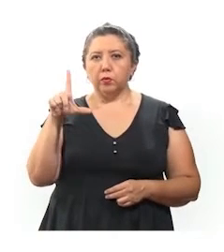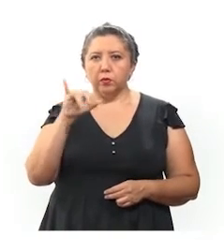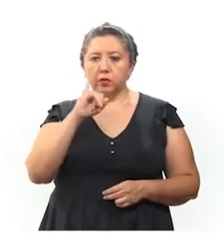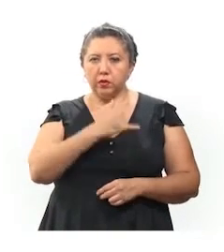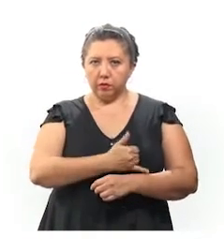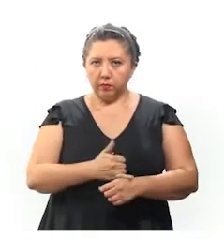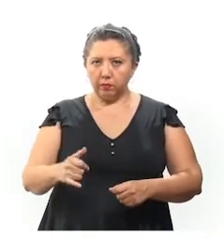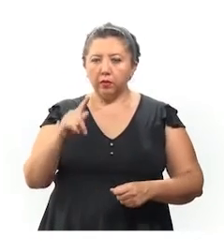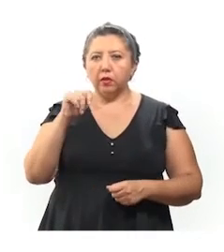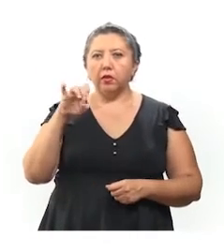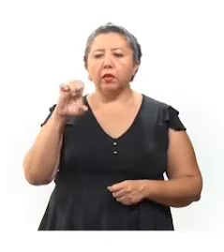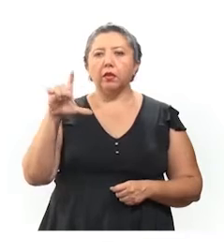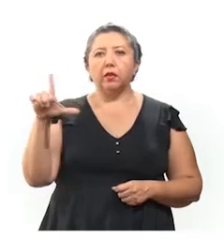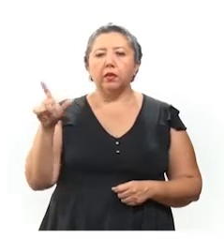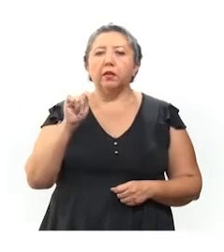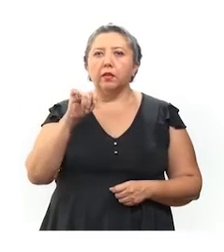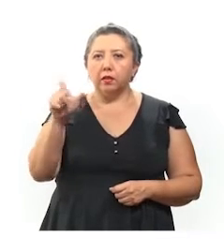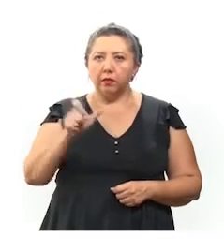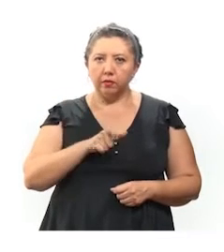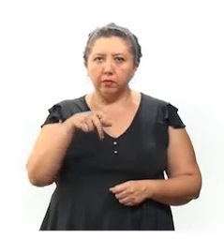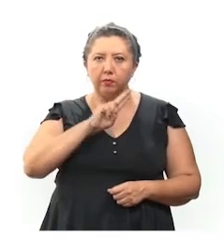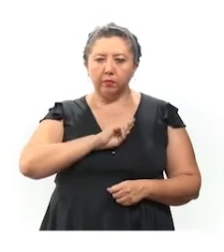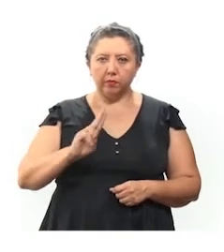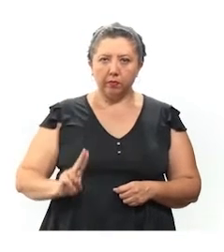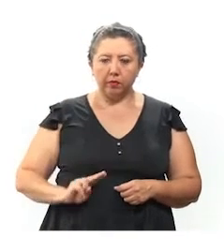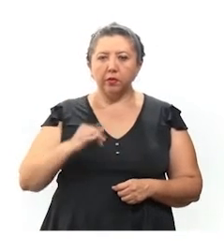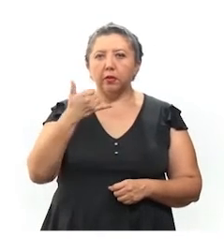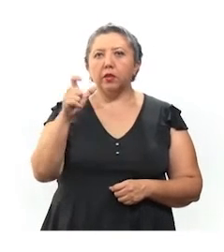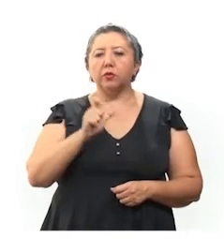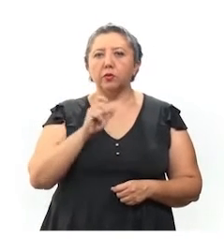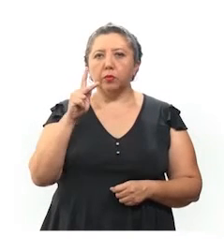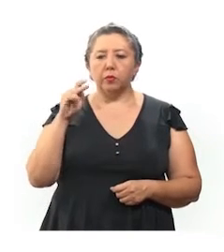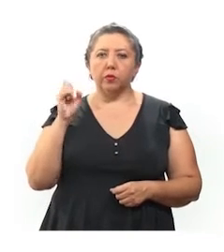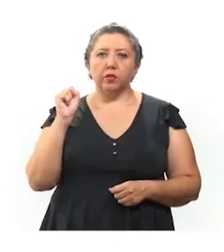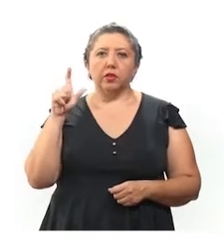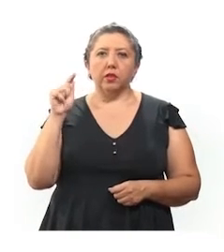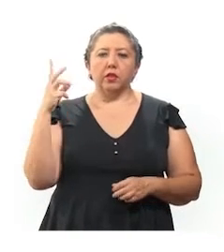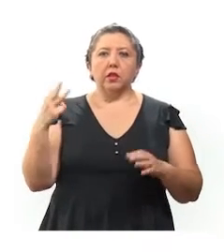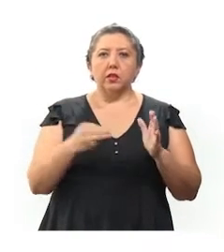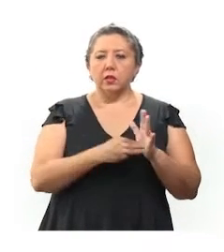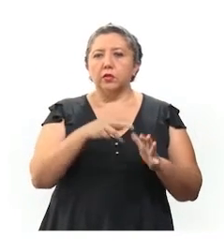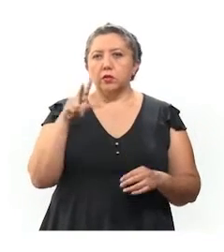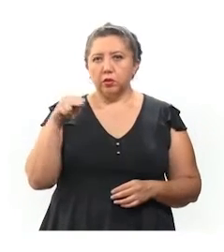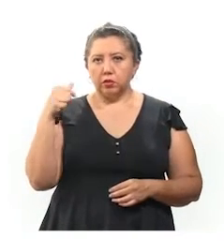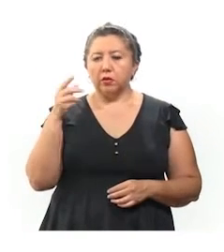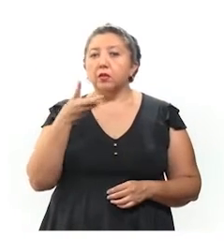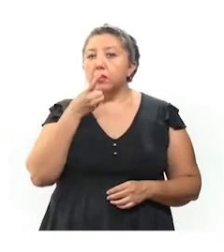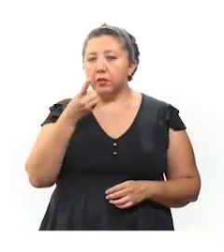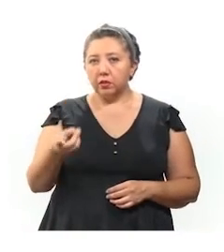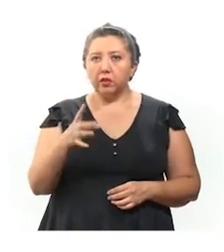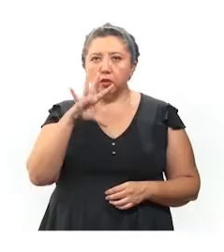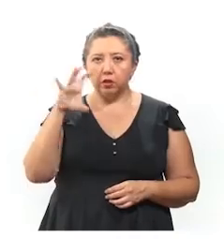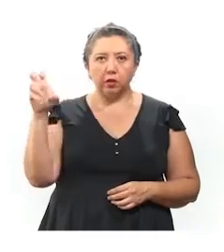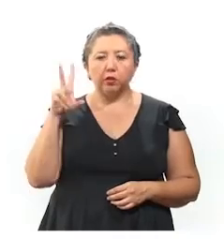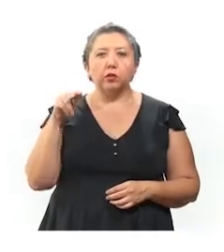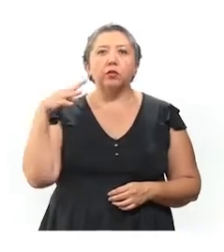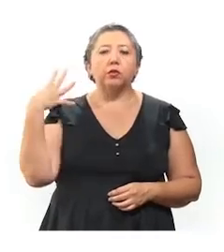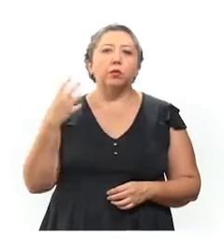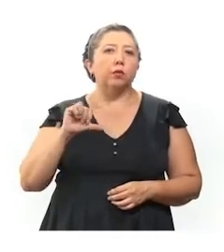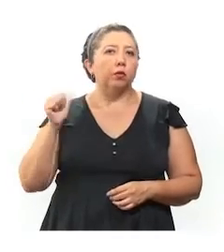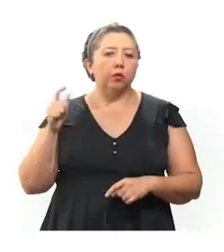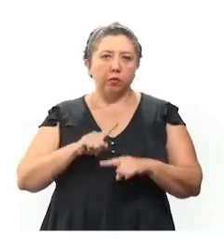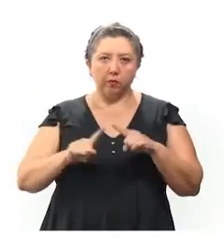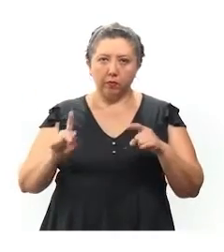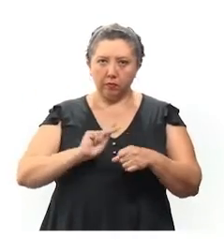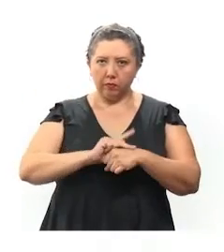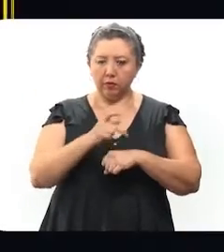Isamal, Motul, Tecal de Venegas, Tecash, Humán y Yaxucul. De los 73.086 casos positivos, 584 son